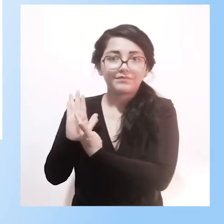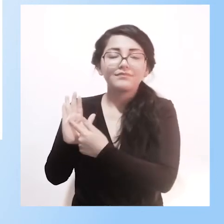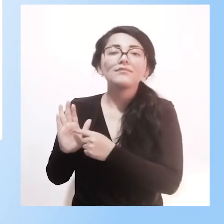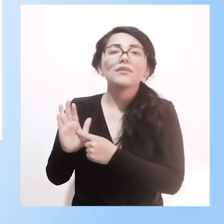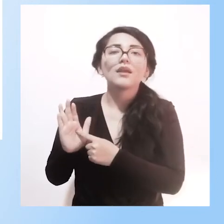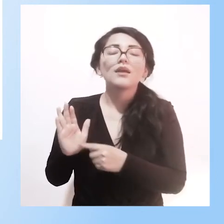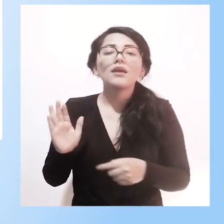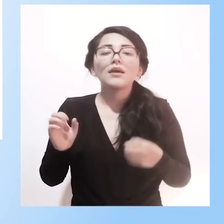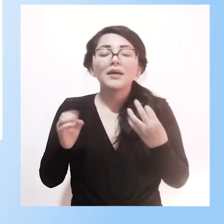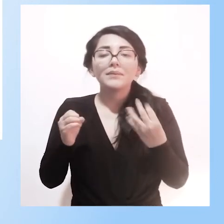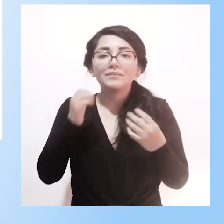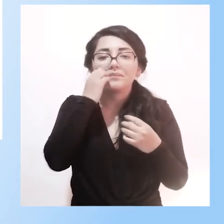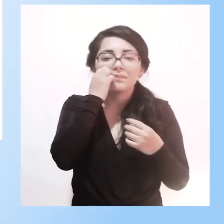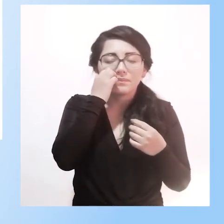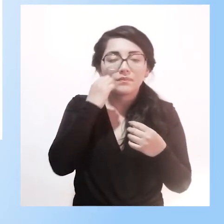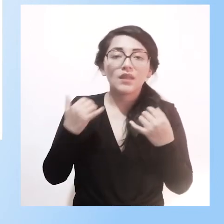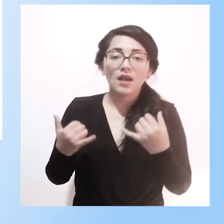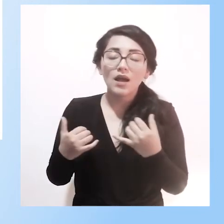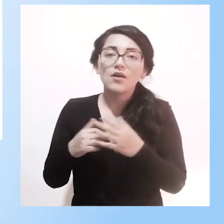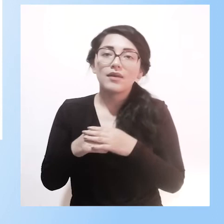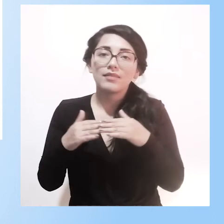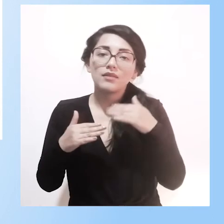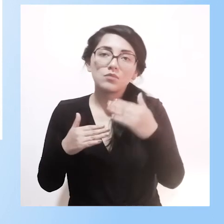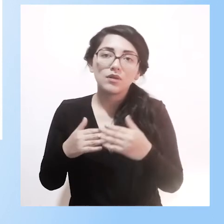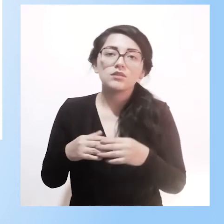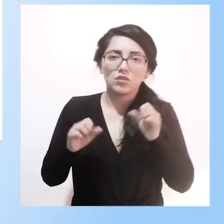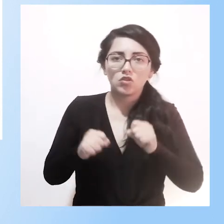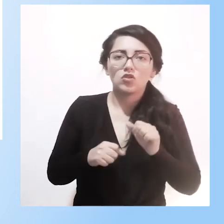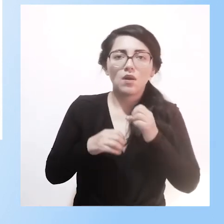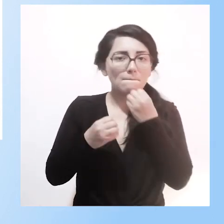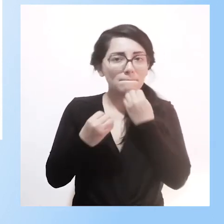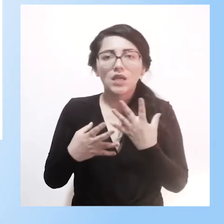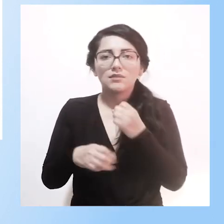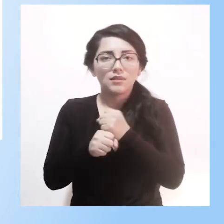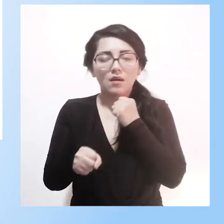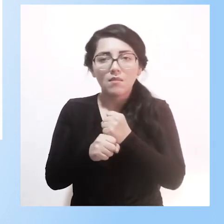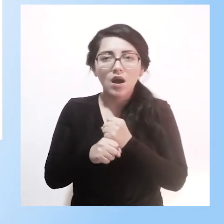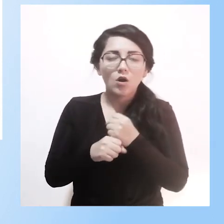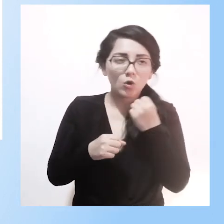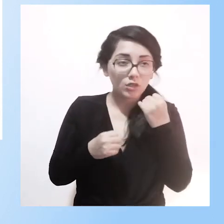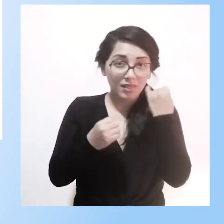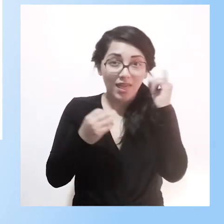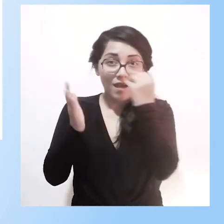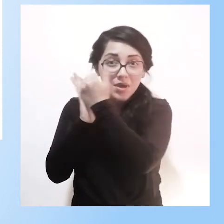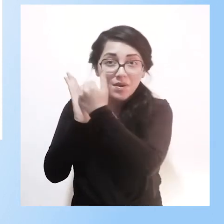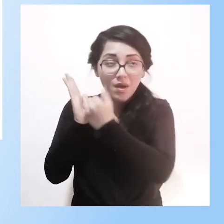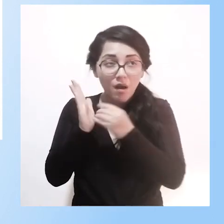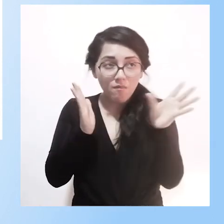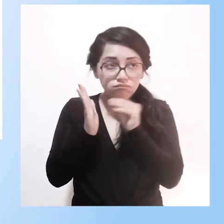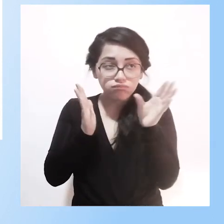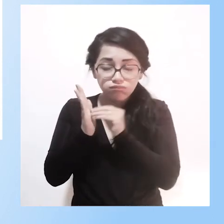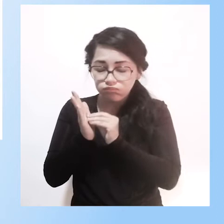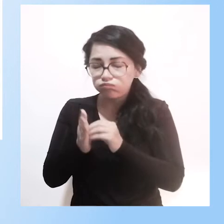La implementación, siguiendo las buenas prácticas, de una manera innovadora, hicimos con